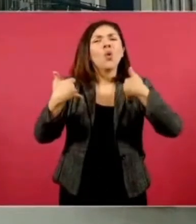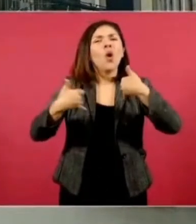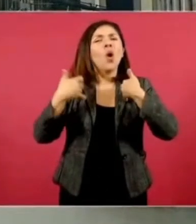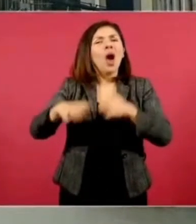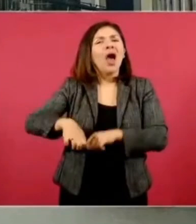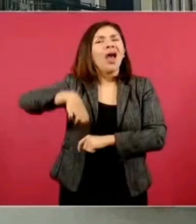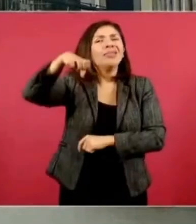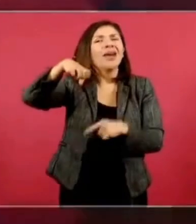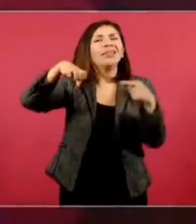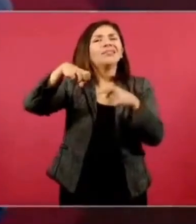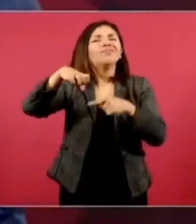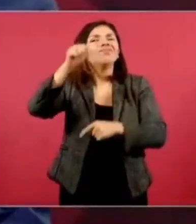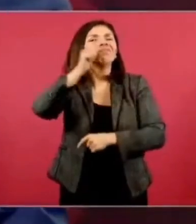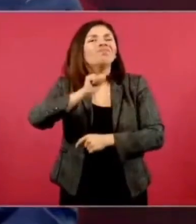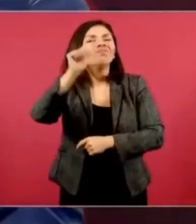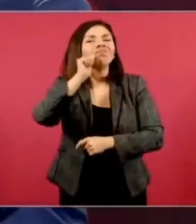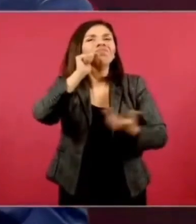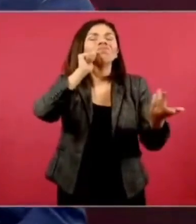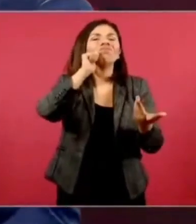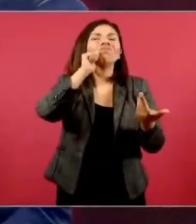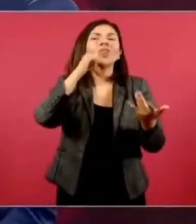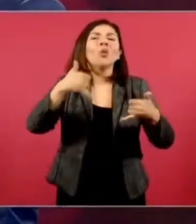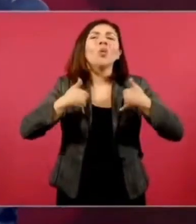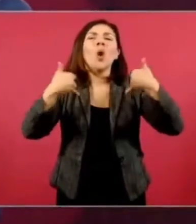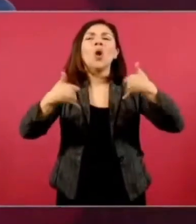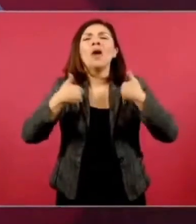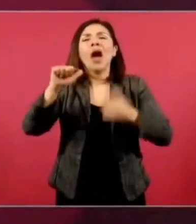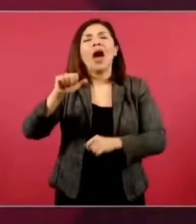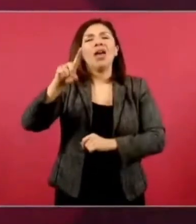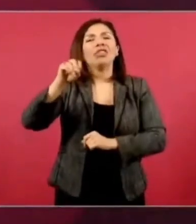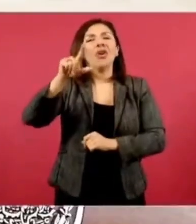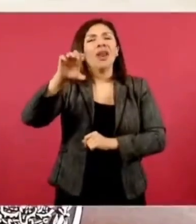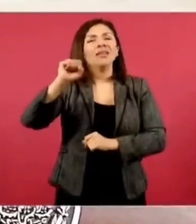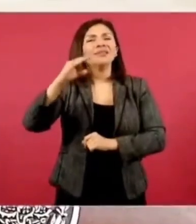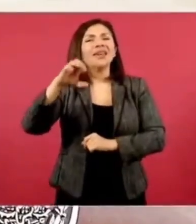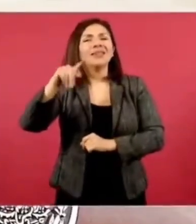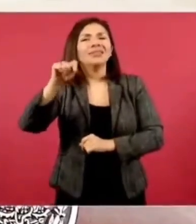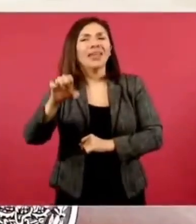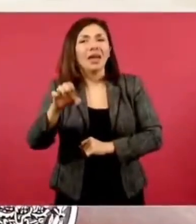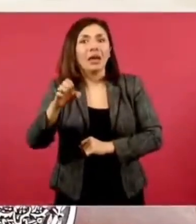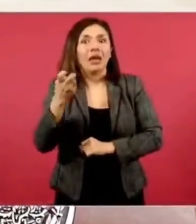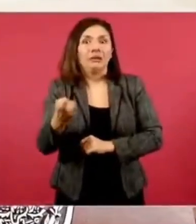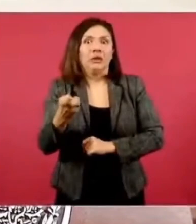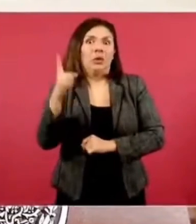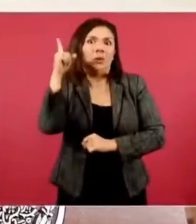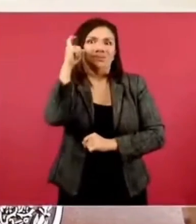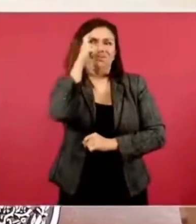de la adolescencia lo más difícil,